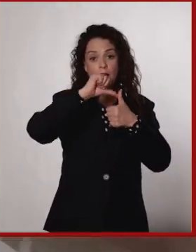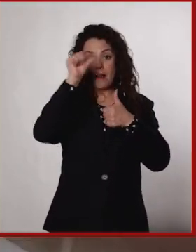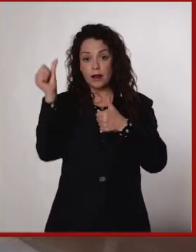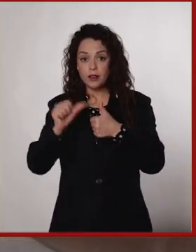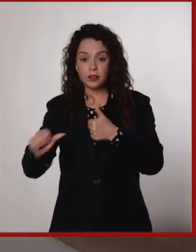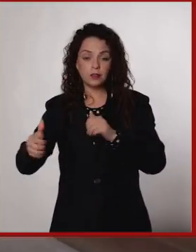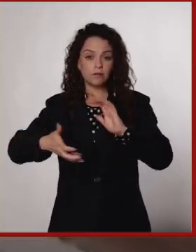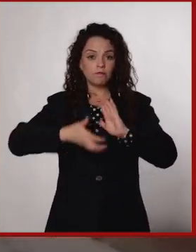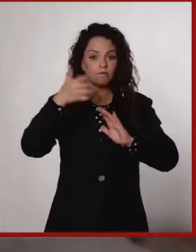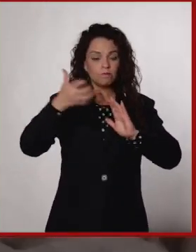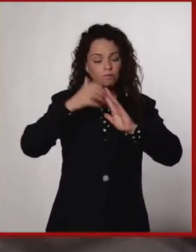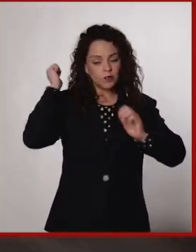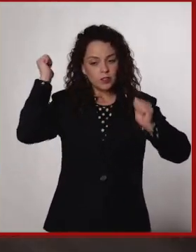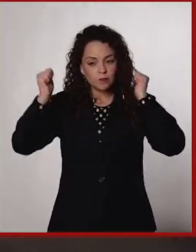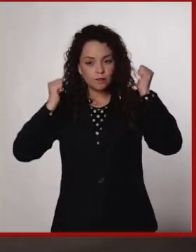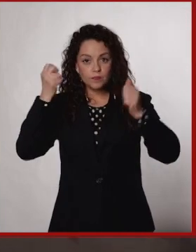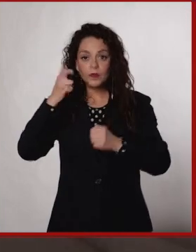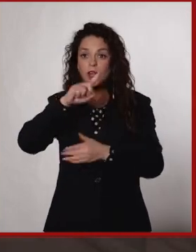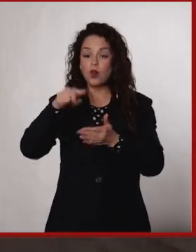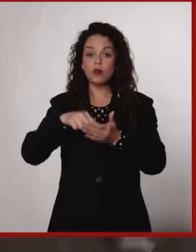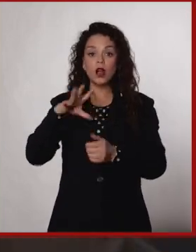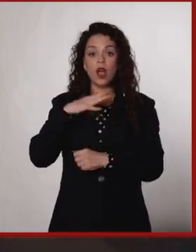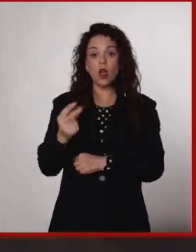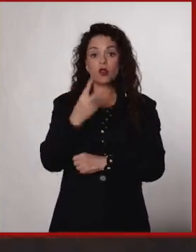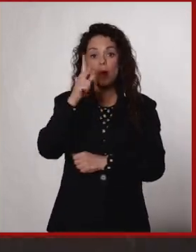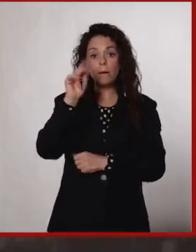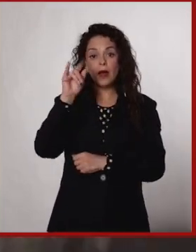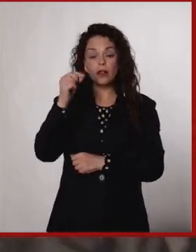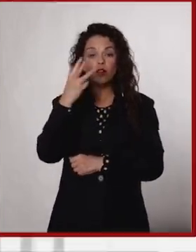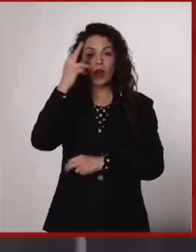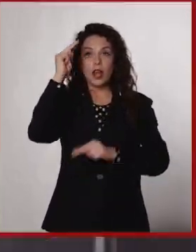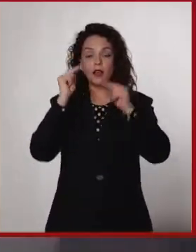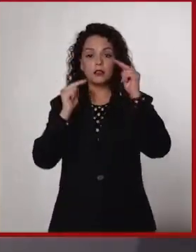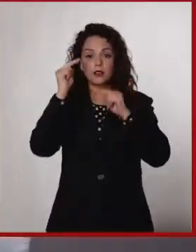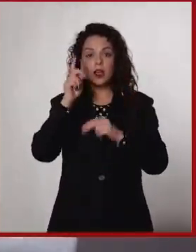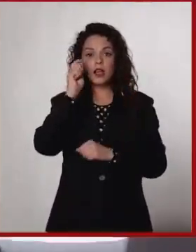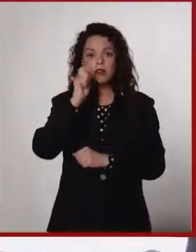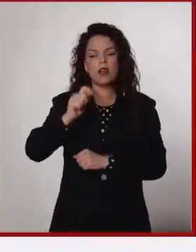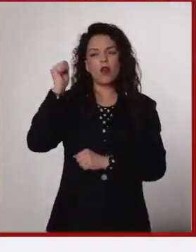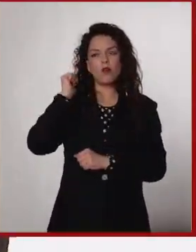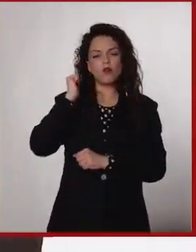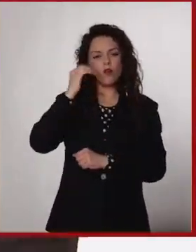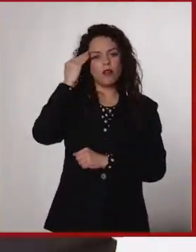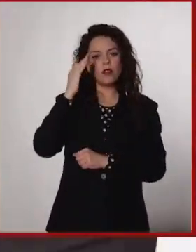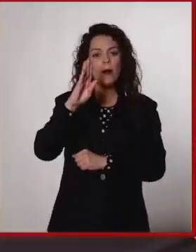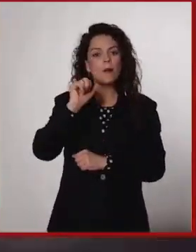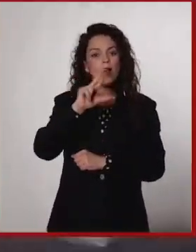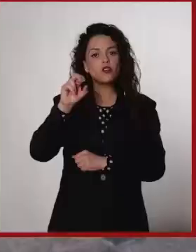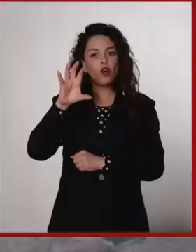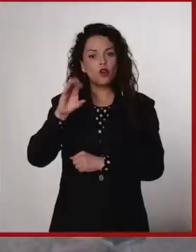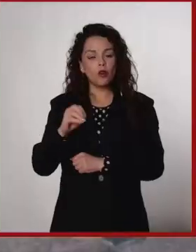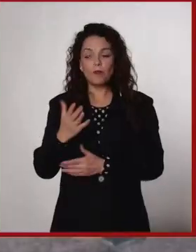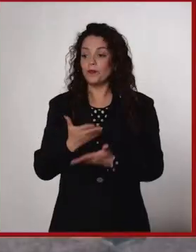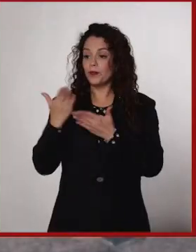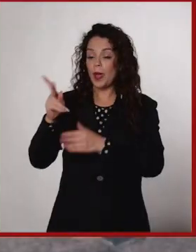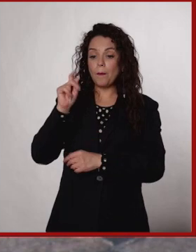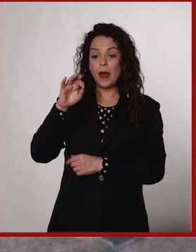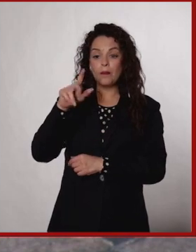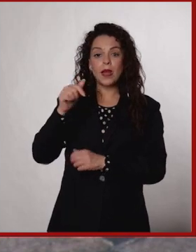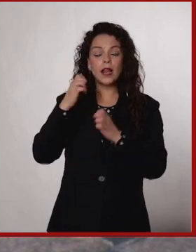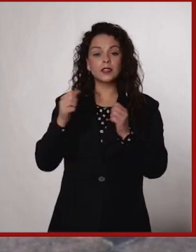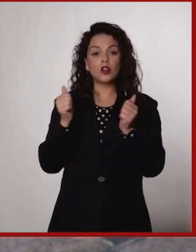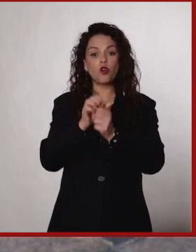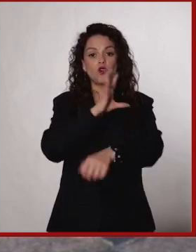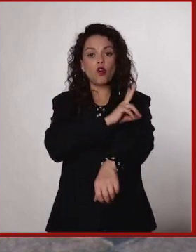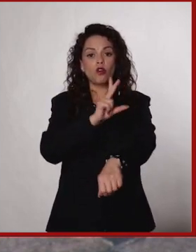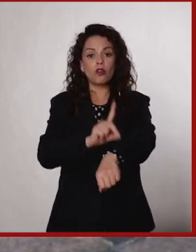artístico y arqueológico. El recinto cuenta con dos patios, tres niveles, bajo el estilo barroco. Vamos con Pamela,